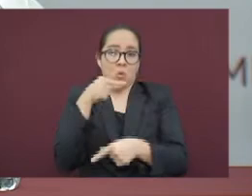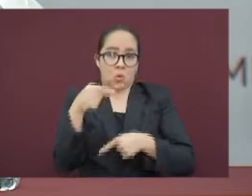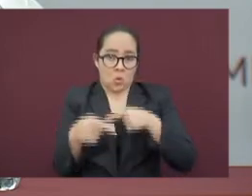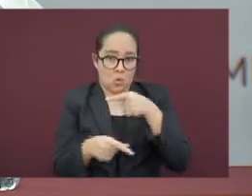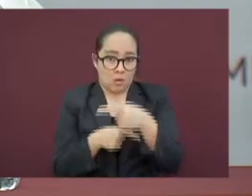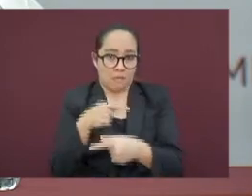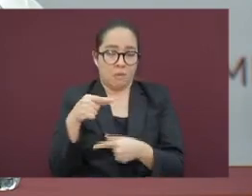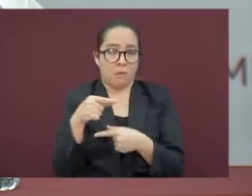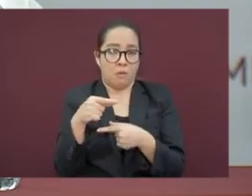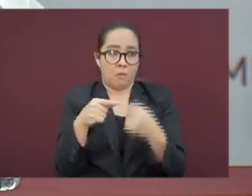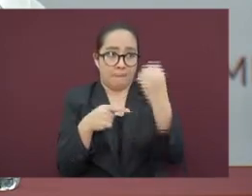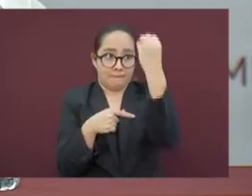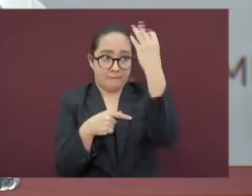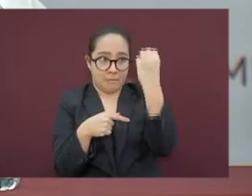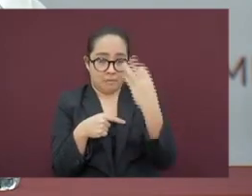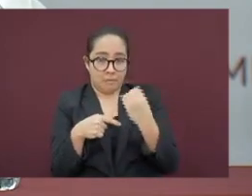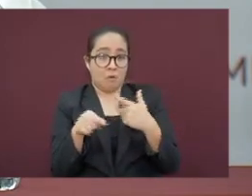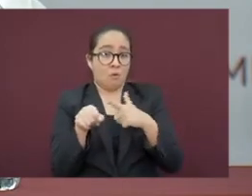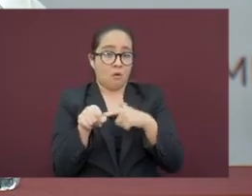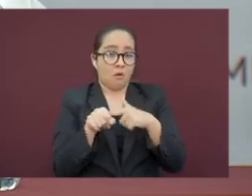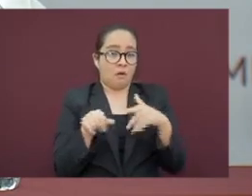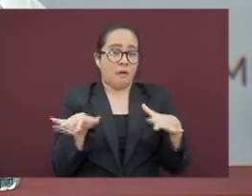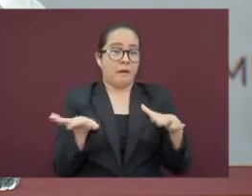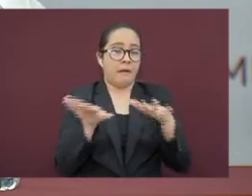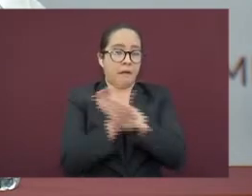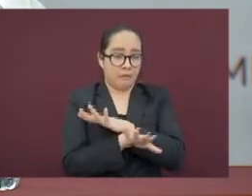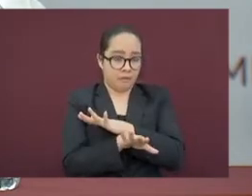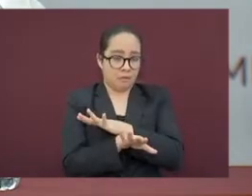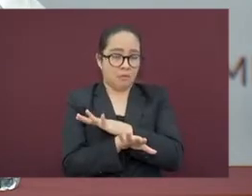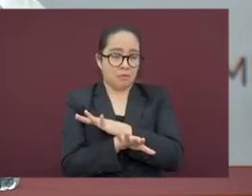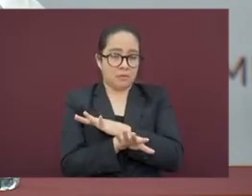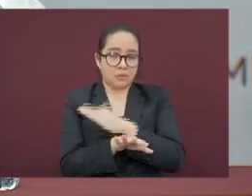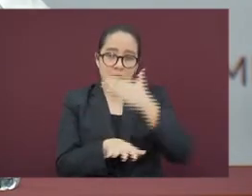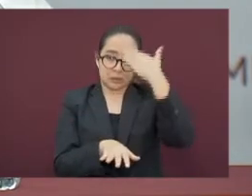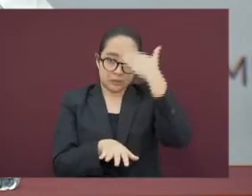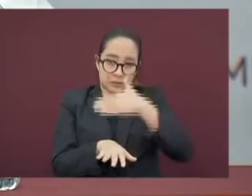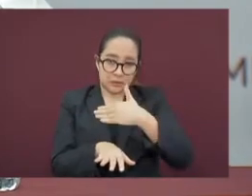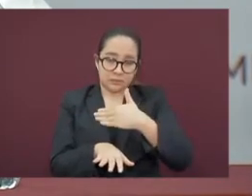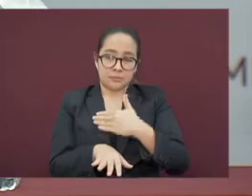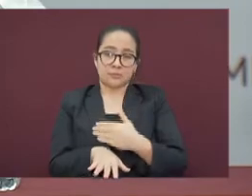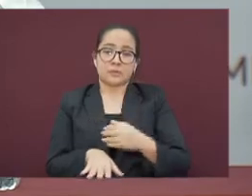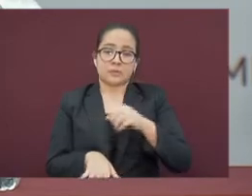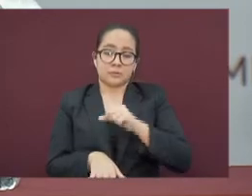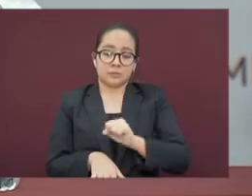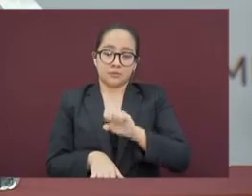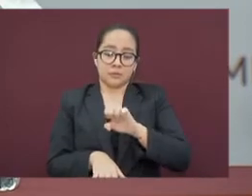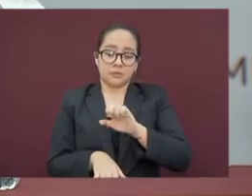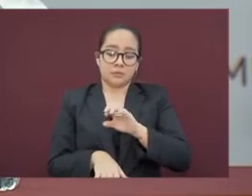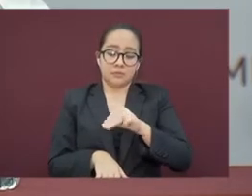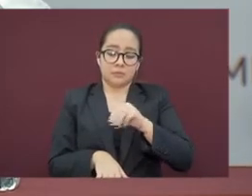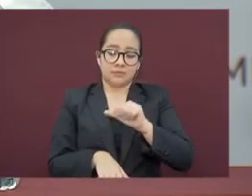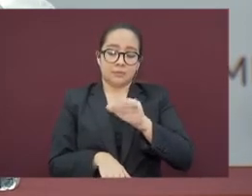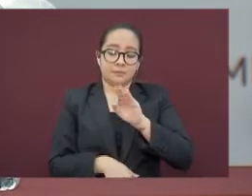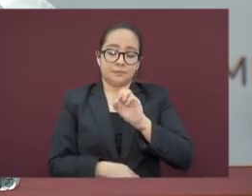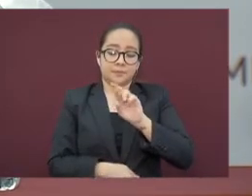color el semáforo, que es lo que conocemos como semaforización.